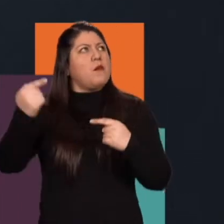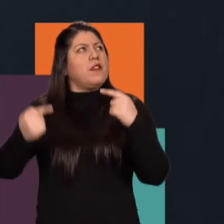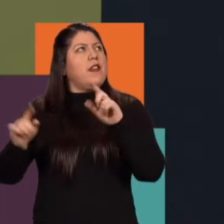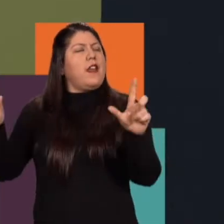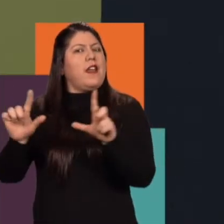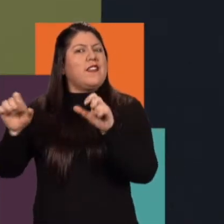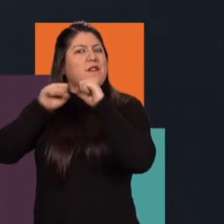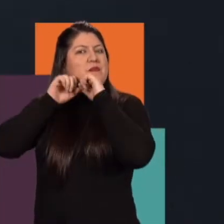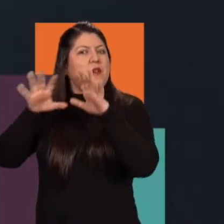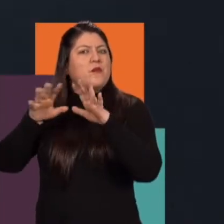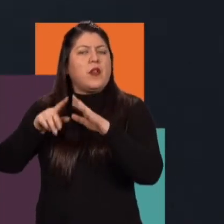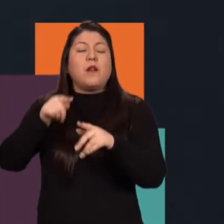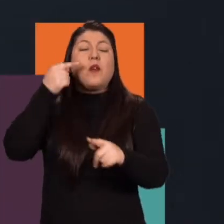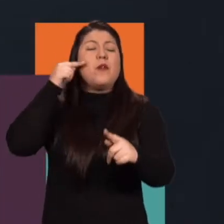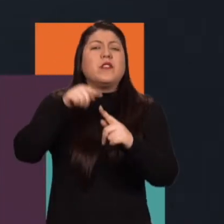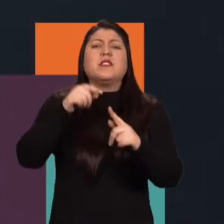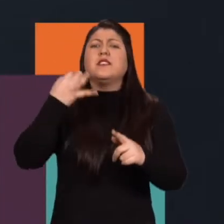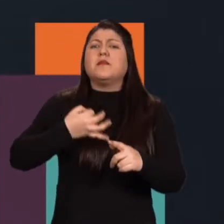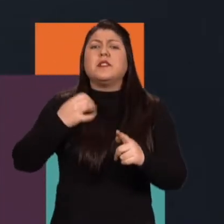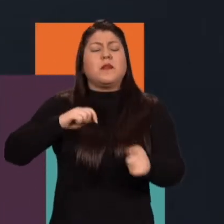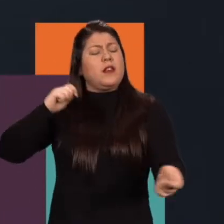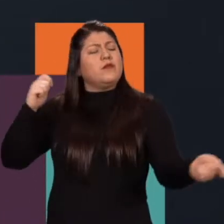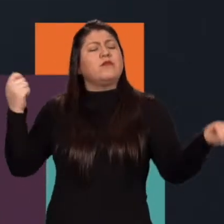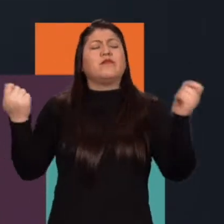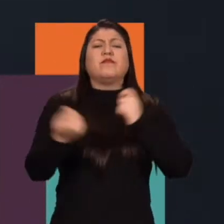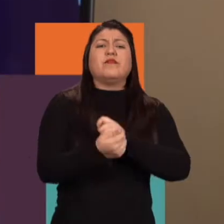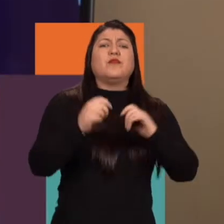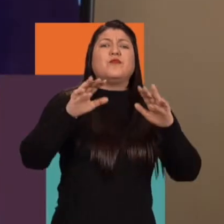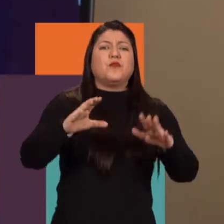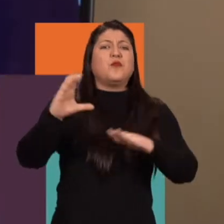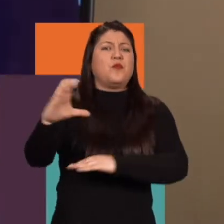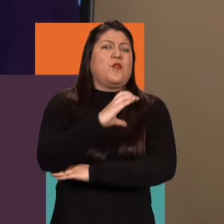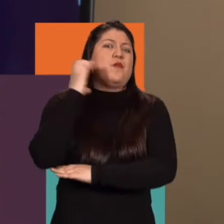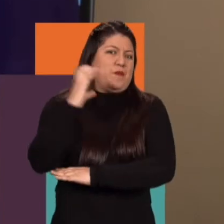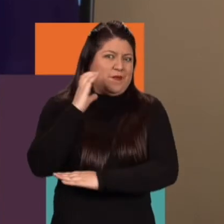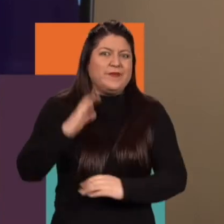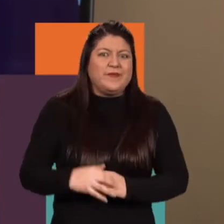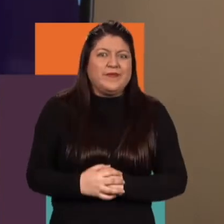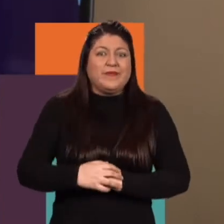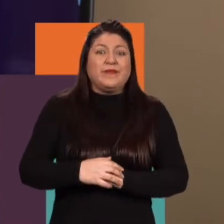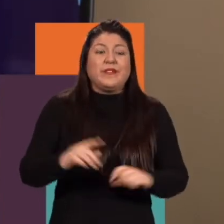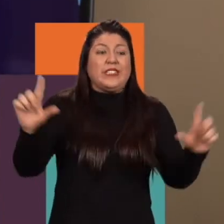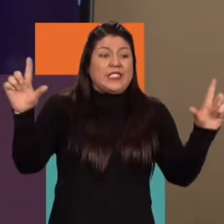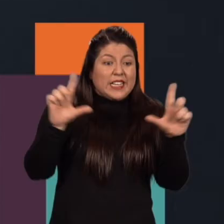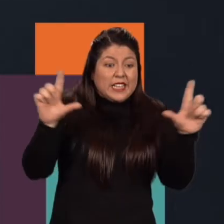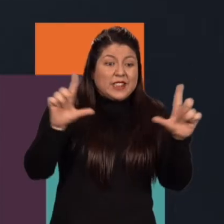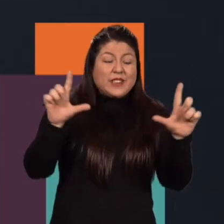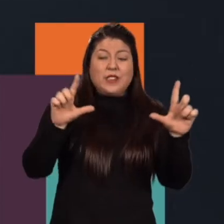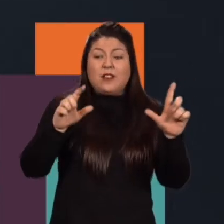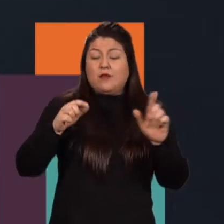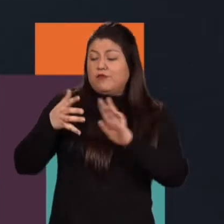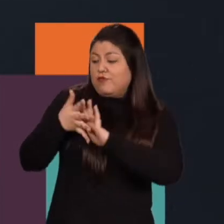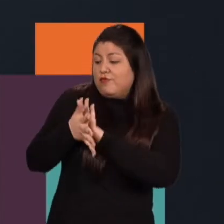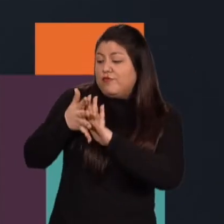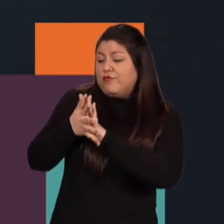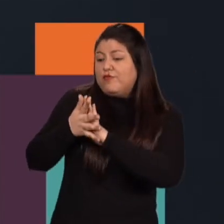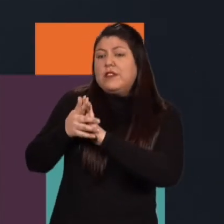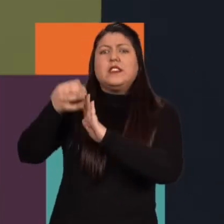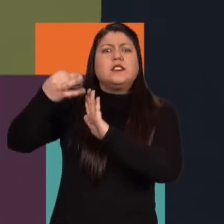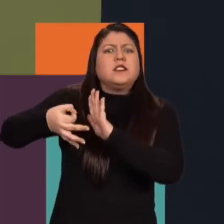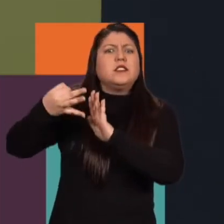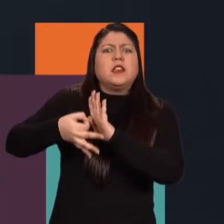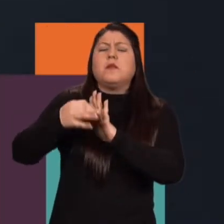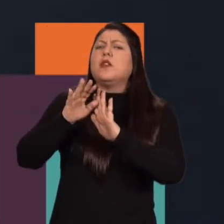Pero siempre las narraciones han estado de la mano de la transformación del país. O sea, yo pienso que la televisión y las